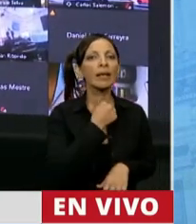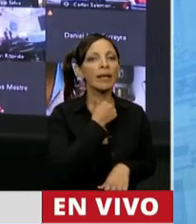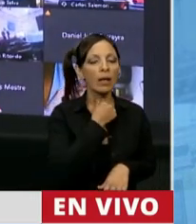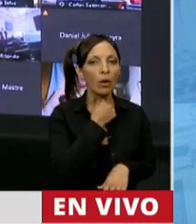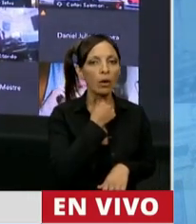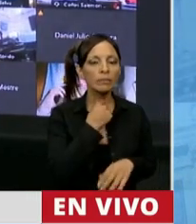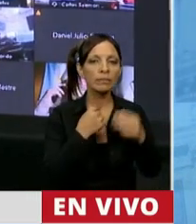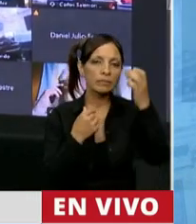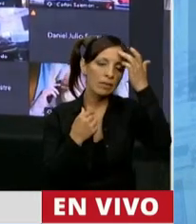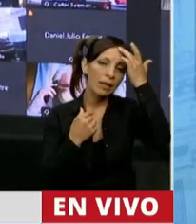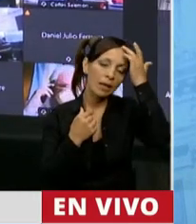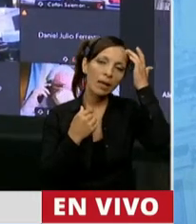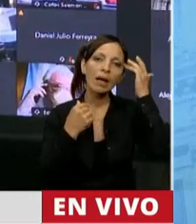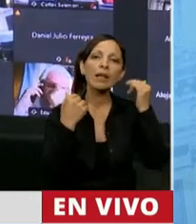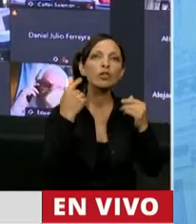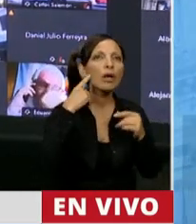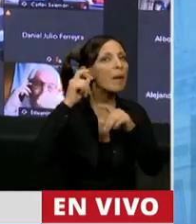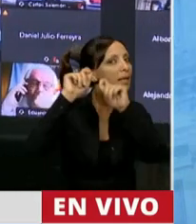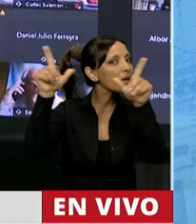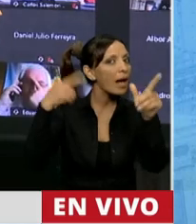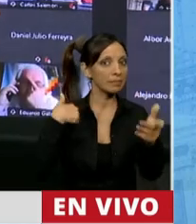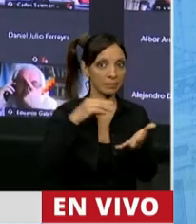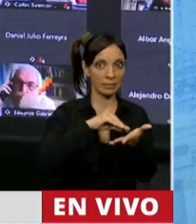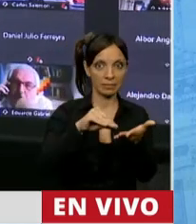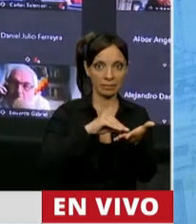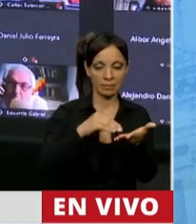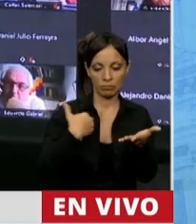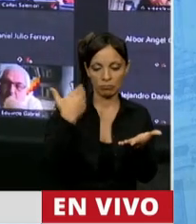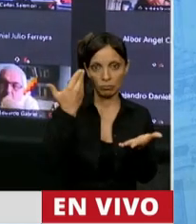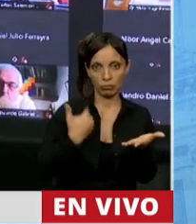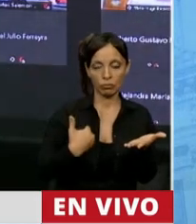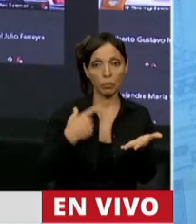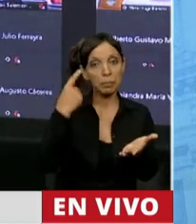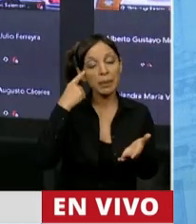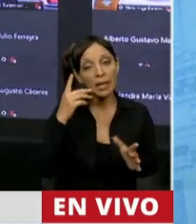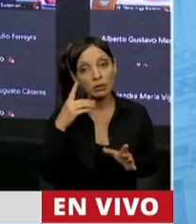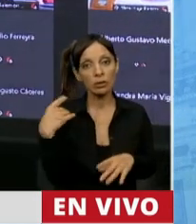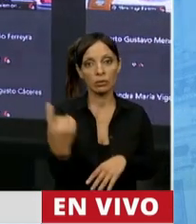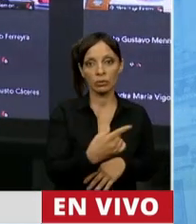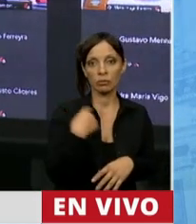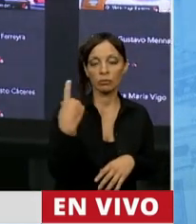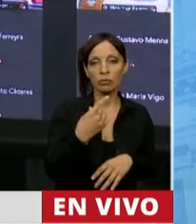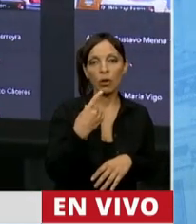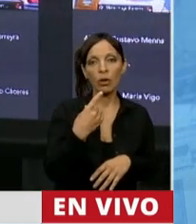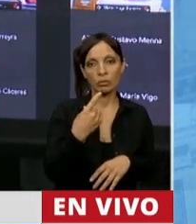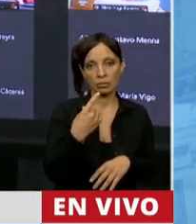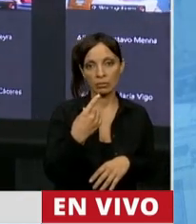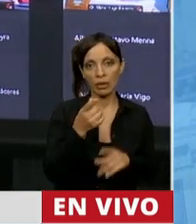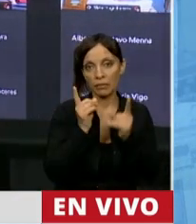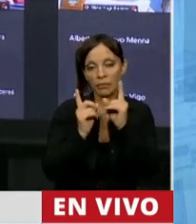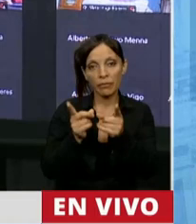Quiero imaginar aún como diputado que todavía mantenemos, al menos en el marco de las formalidades,